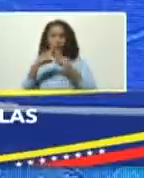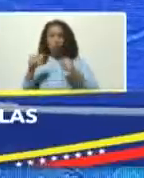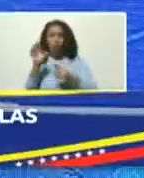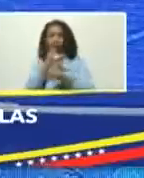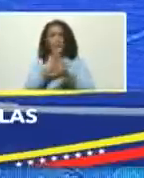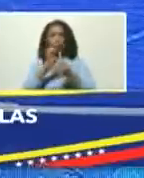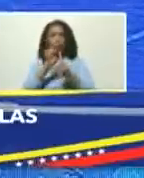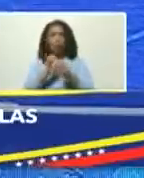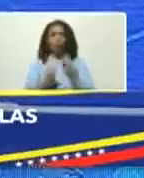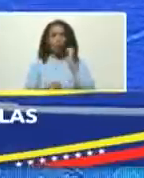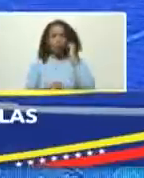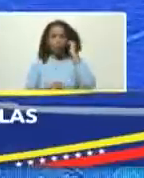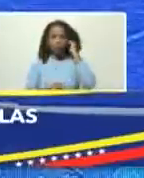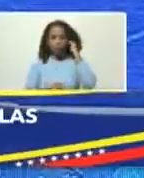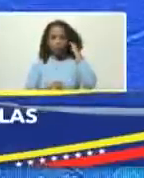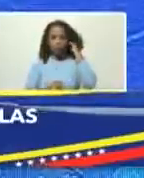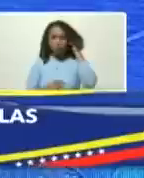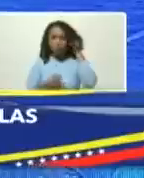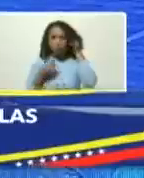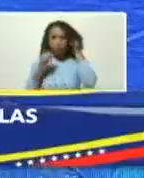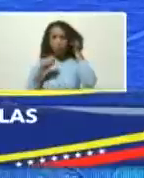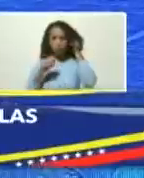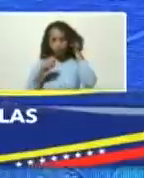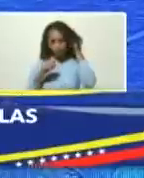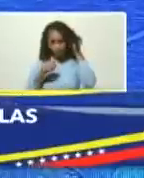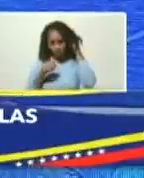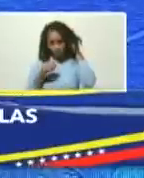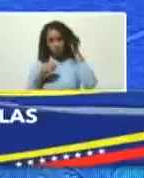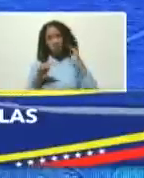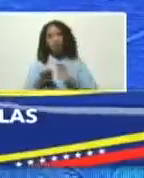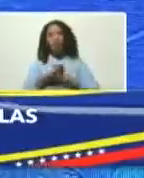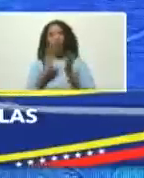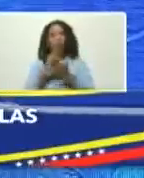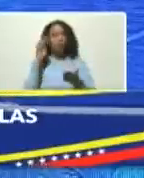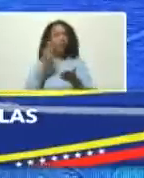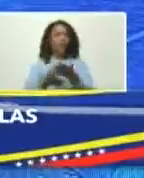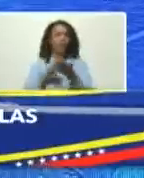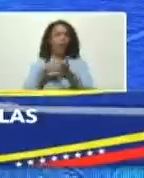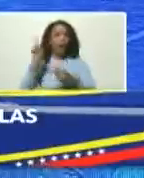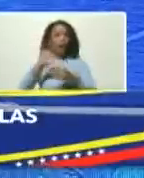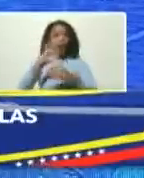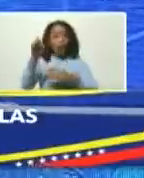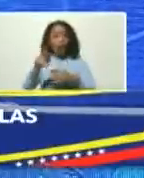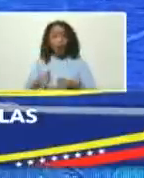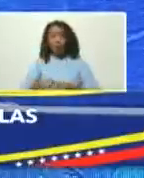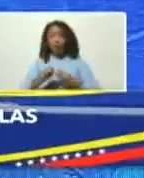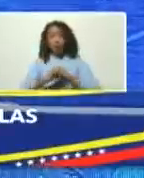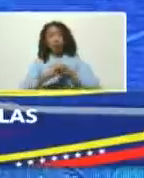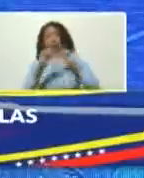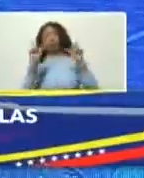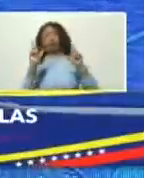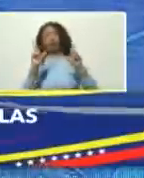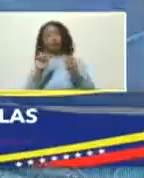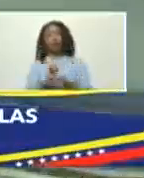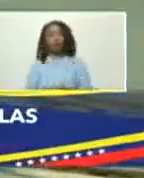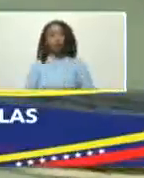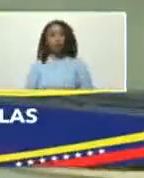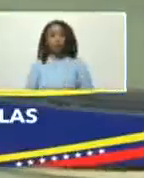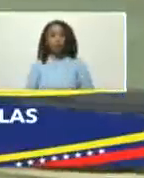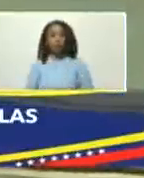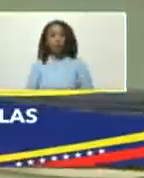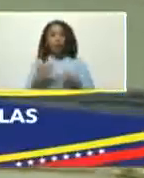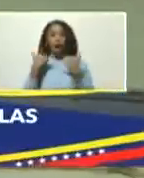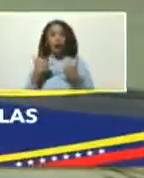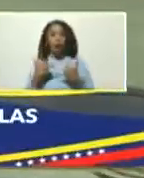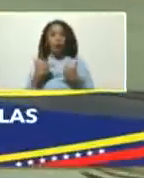culturas del mundo verdaderamente esta es una isla impresionante ahora